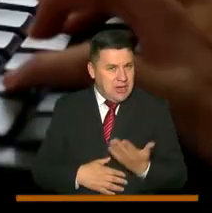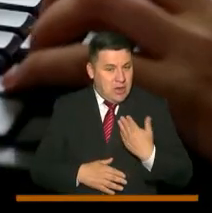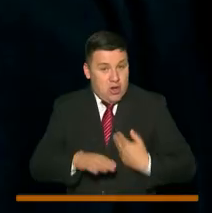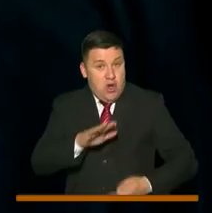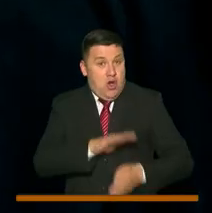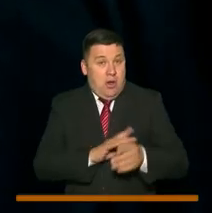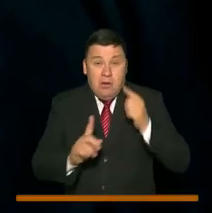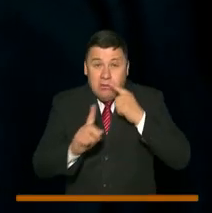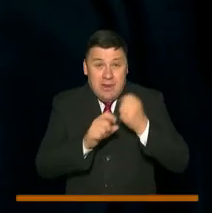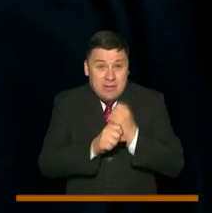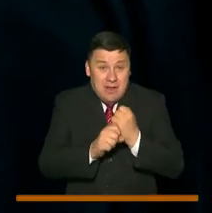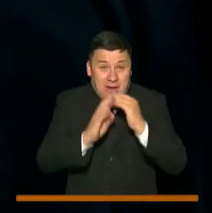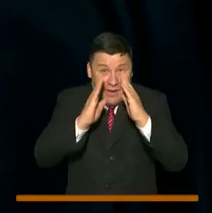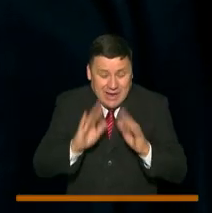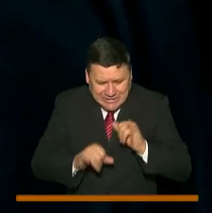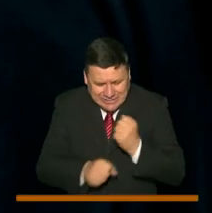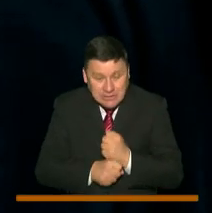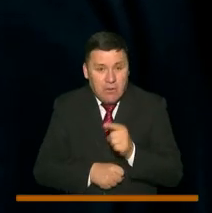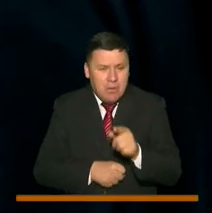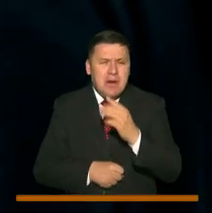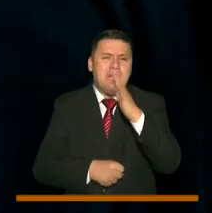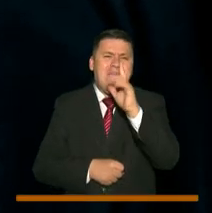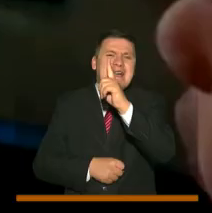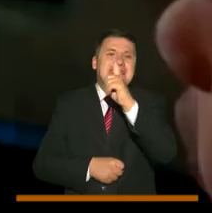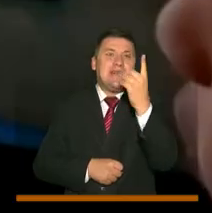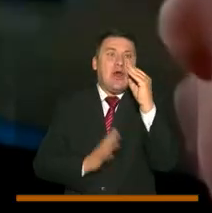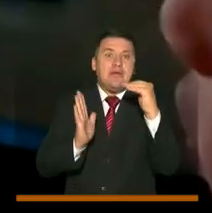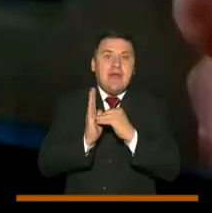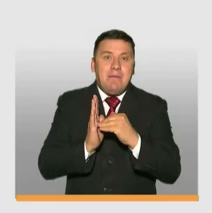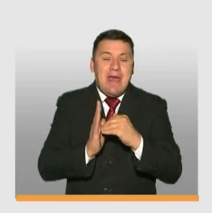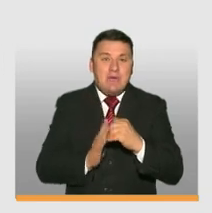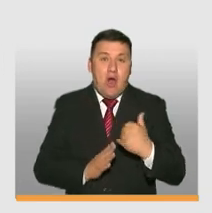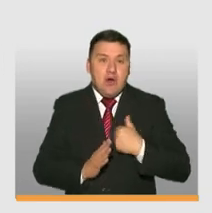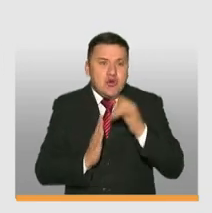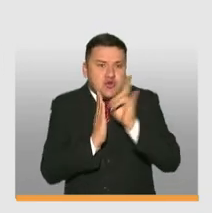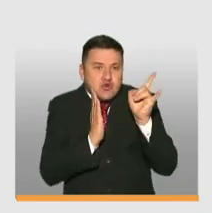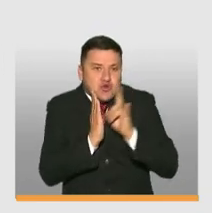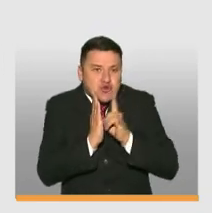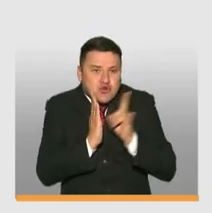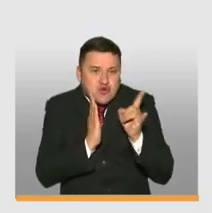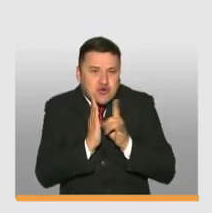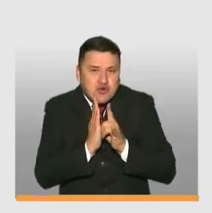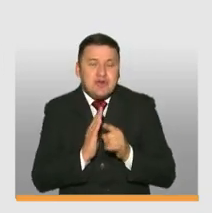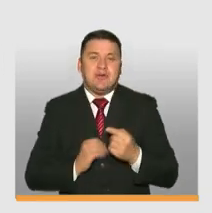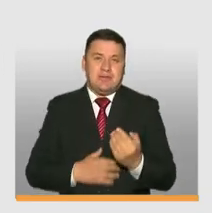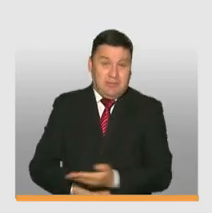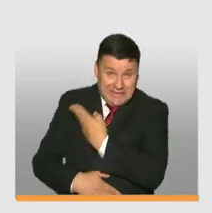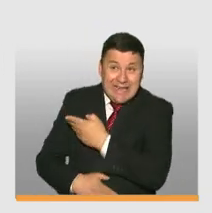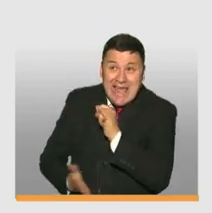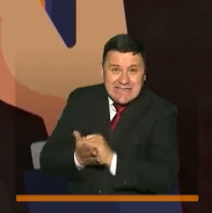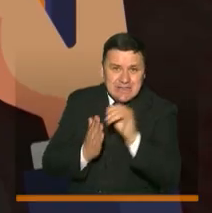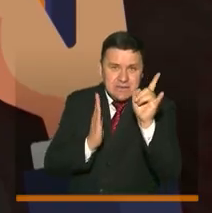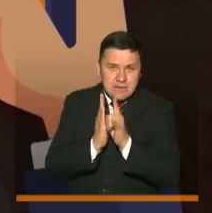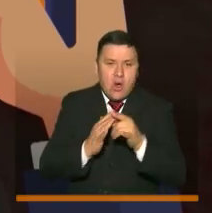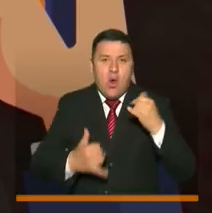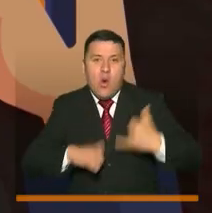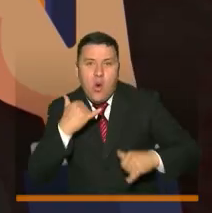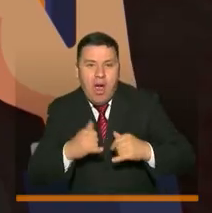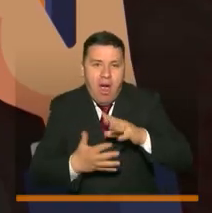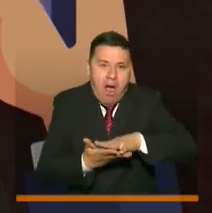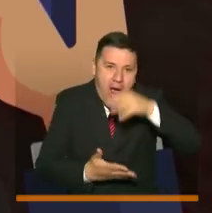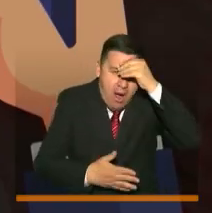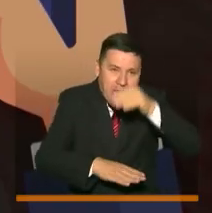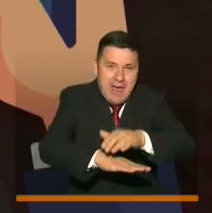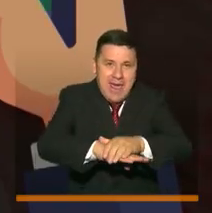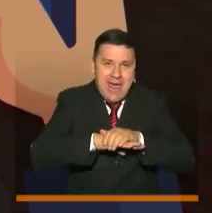continuar con el trabajo en casa, más de 130 mil estudiantes han descargado la aplicación Be The One Challenge, el juego para aprender